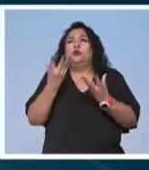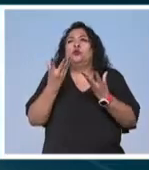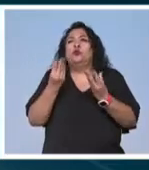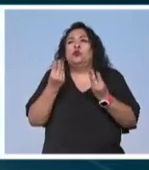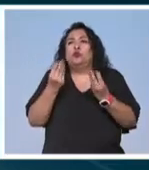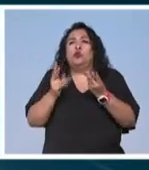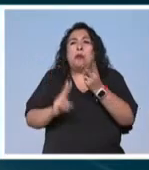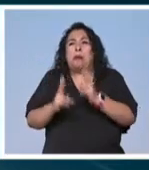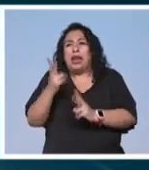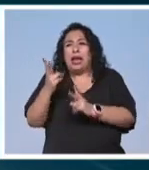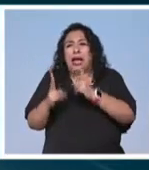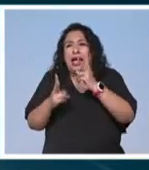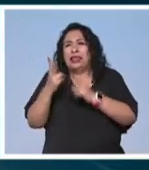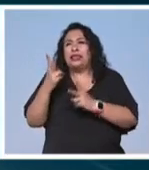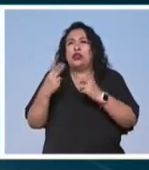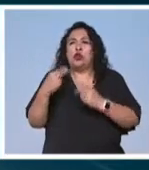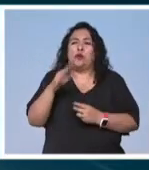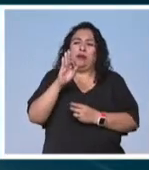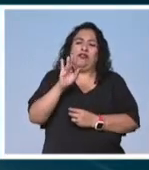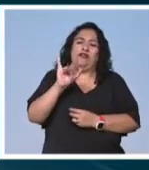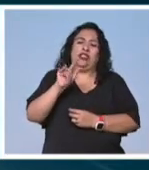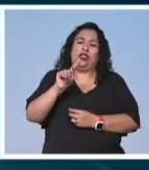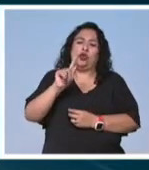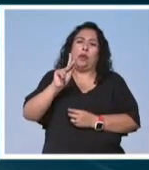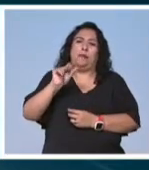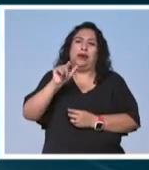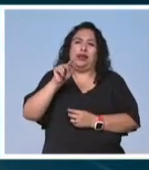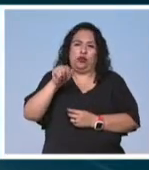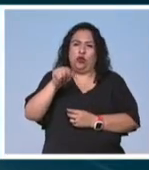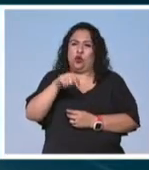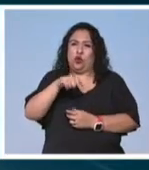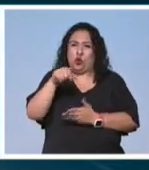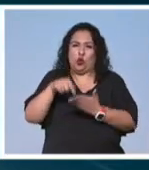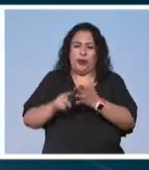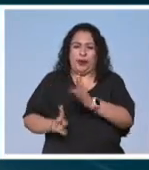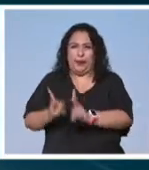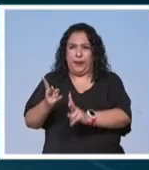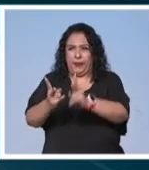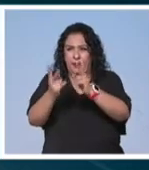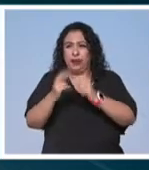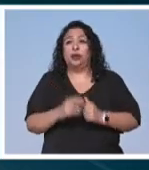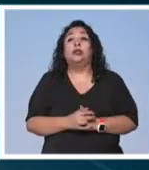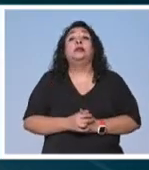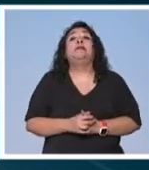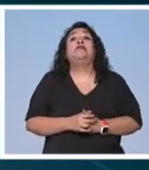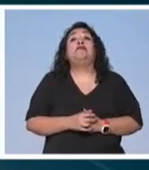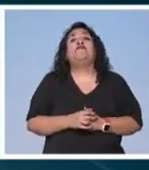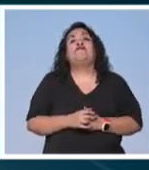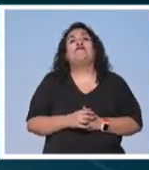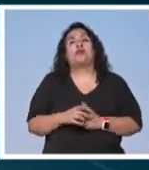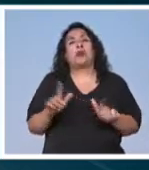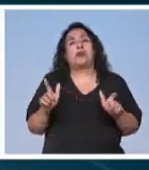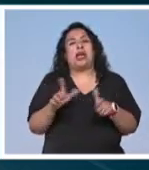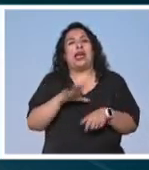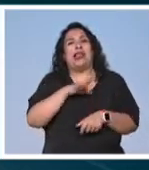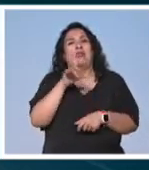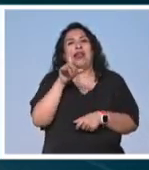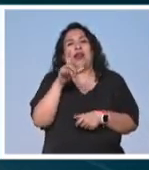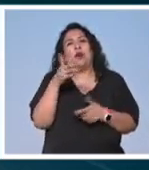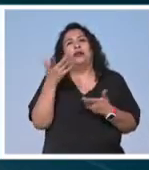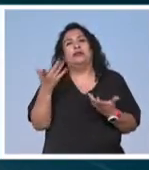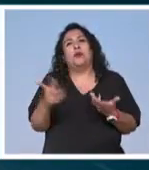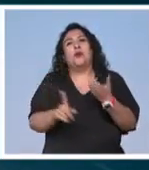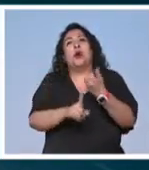plantas en este caso fitoplancton que se desarrolla en las aguas se reduce la calidad del agua y como